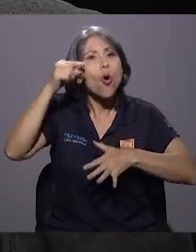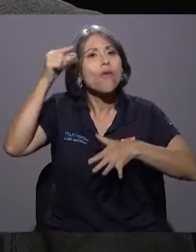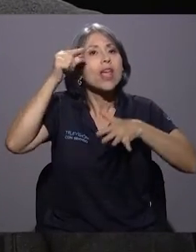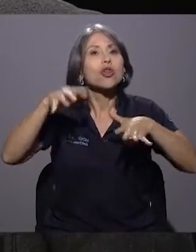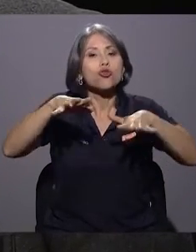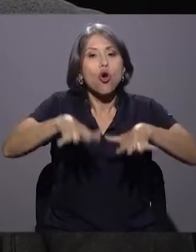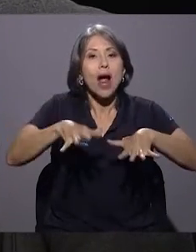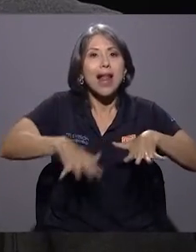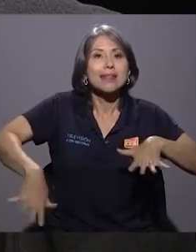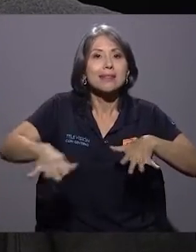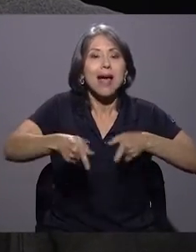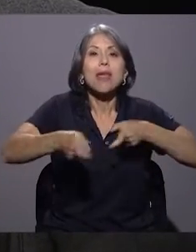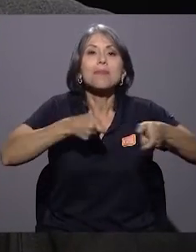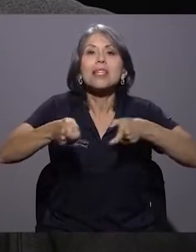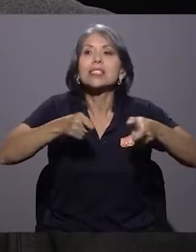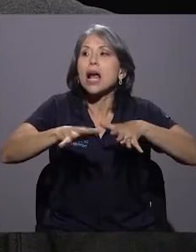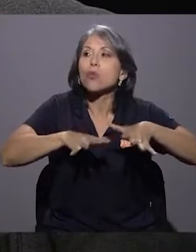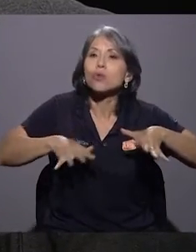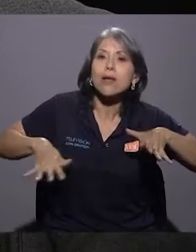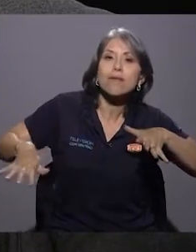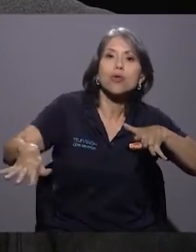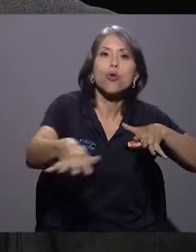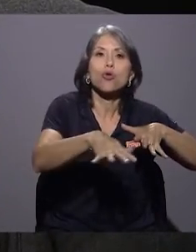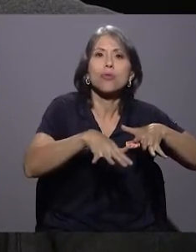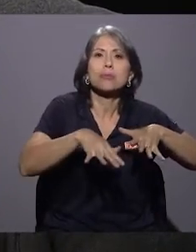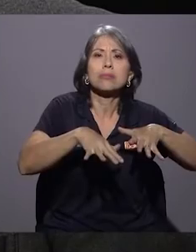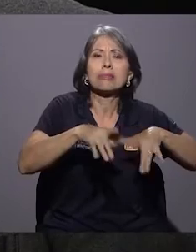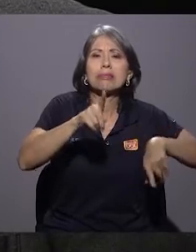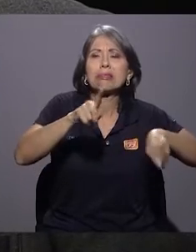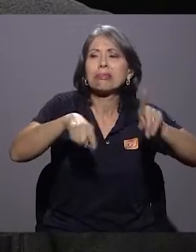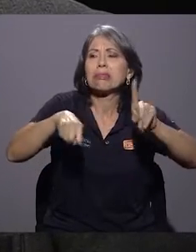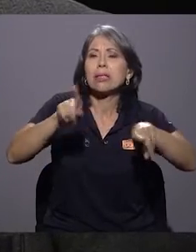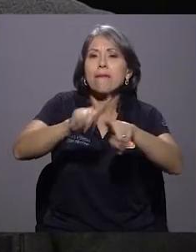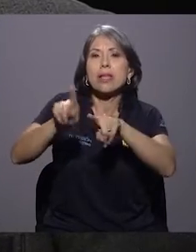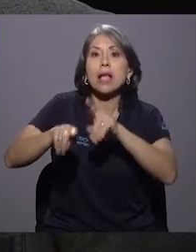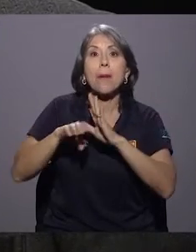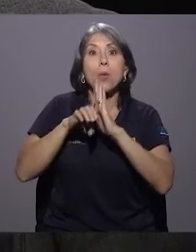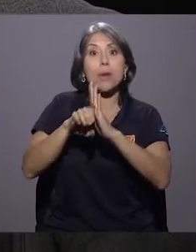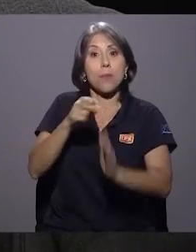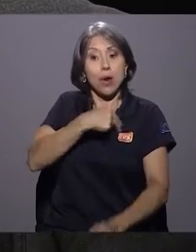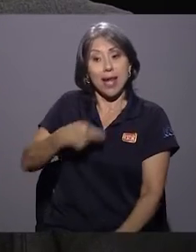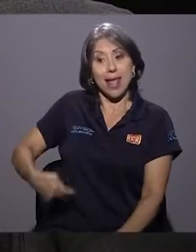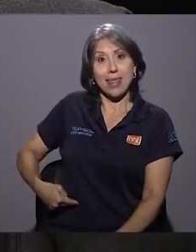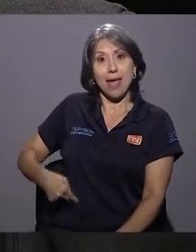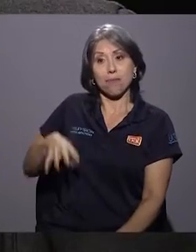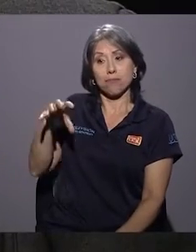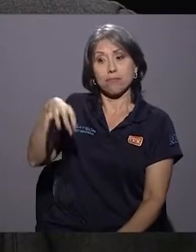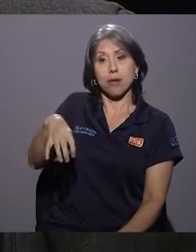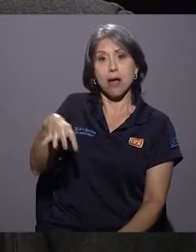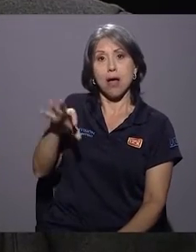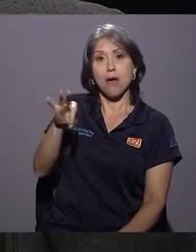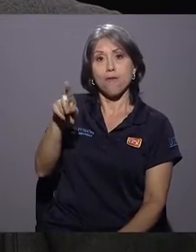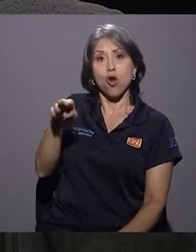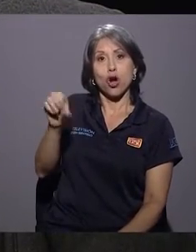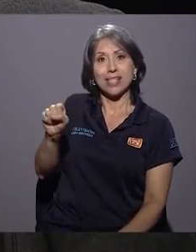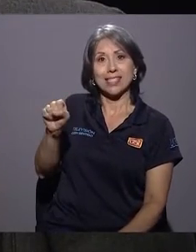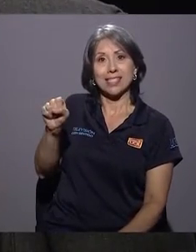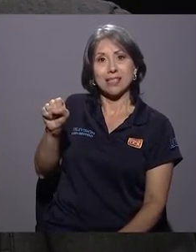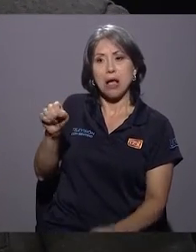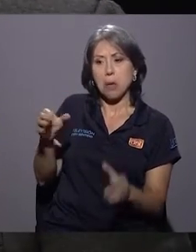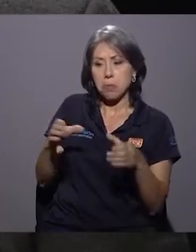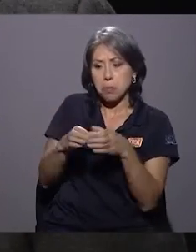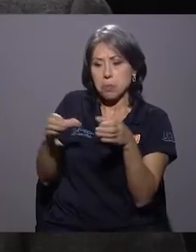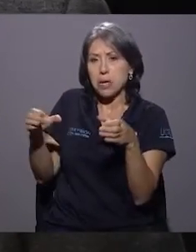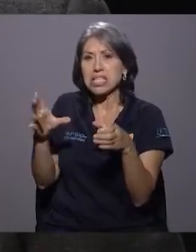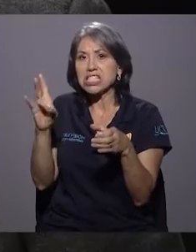un territorio cantonal, que son muy diversos. Porque, por ejemplo, el Cantón de Flores, en Heredia, es un cantón de 6, 7 kilómetros cuadrados.